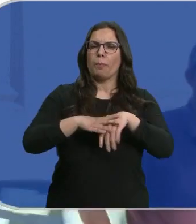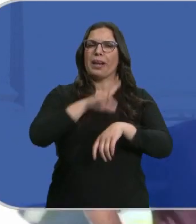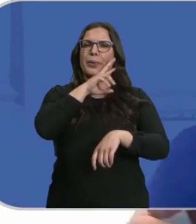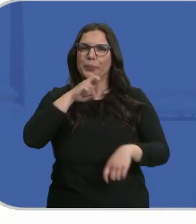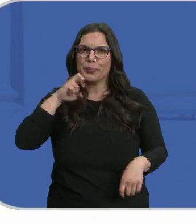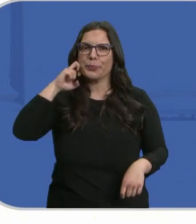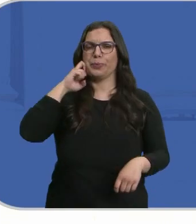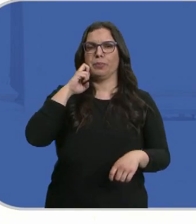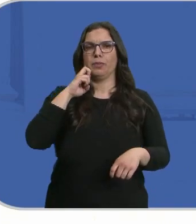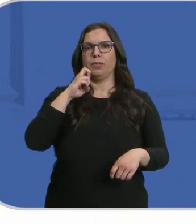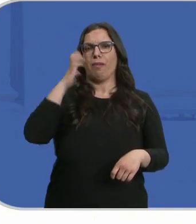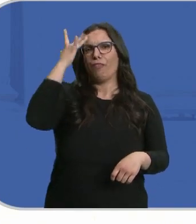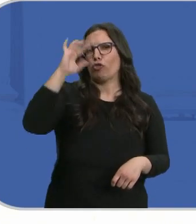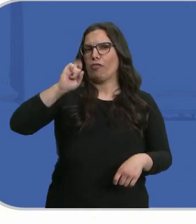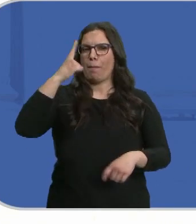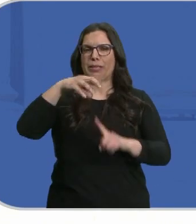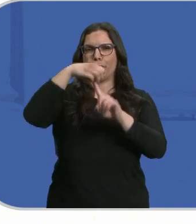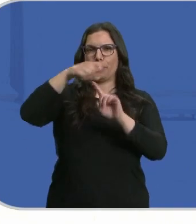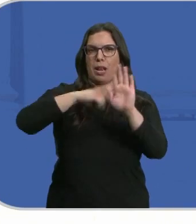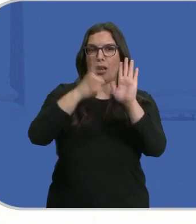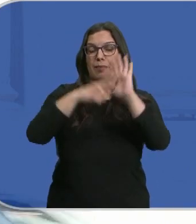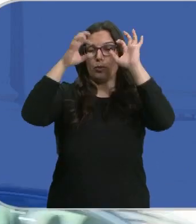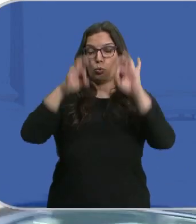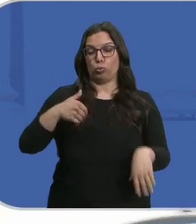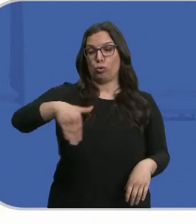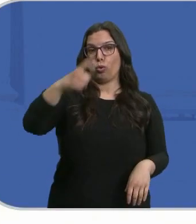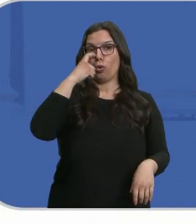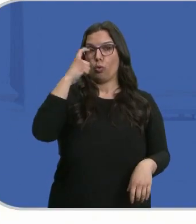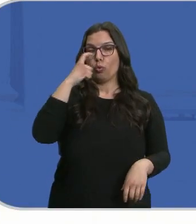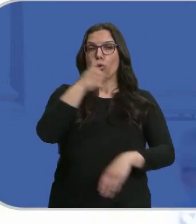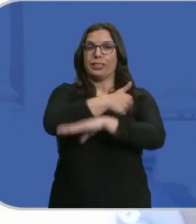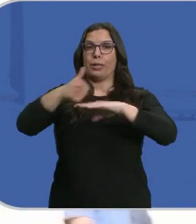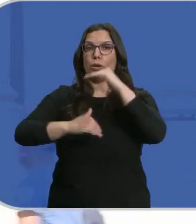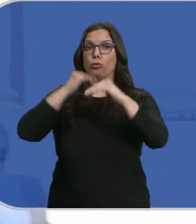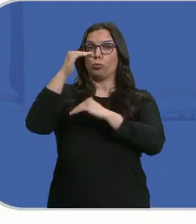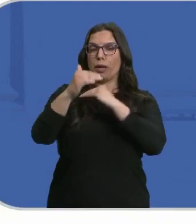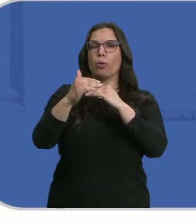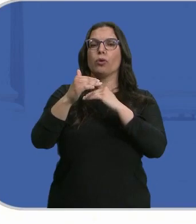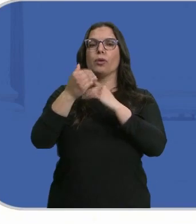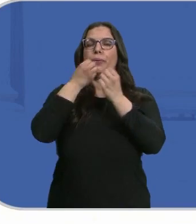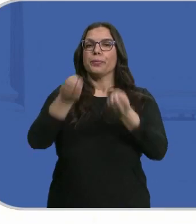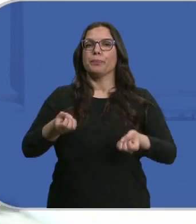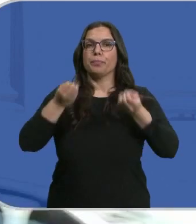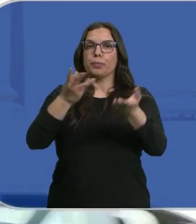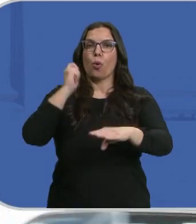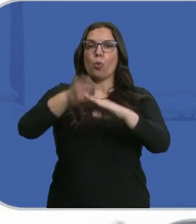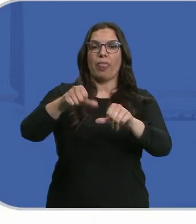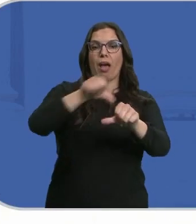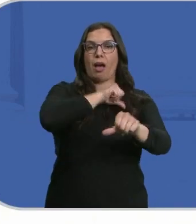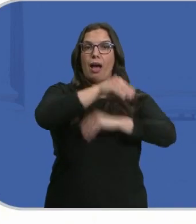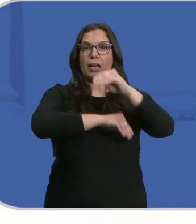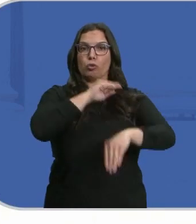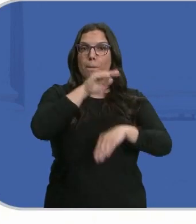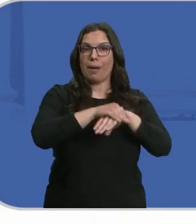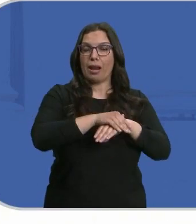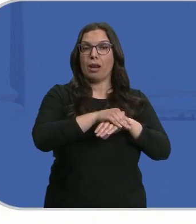el consentimiento. Precisamente, en junio, el Tribunal Supremo se va a pronunciar por primera vez sobre si los jueces han aplicado mal la ley,